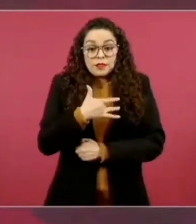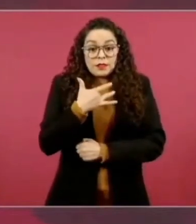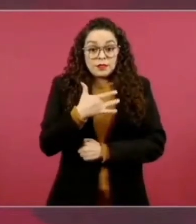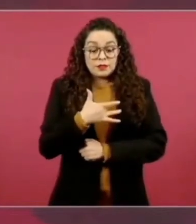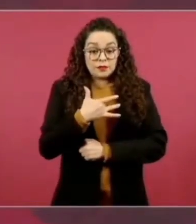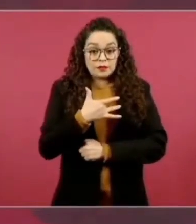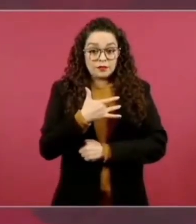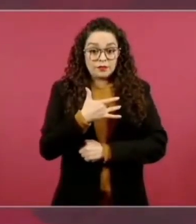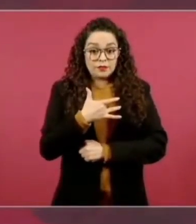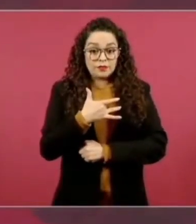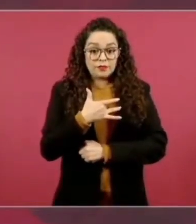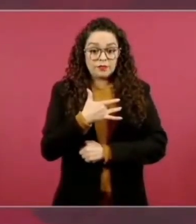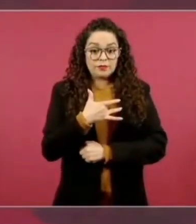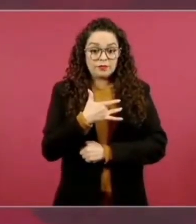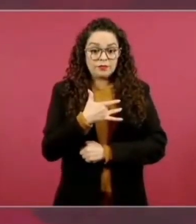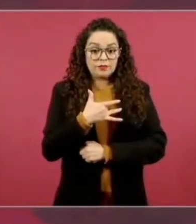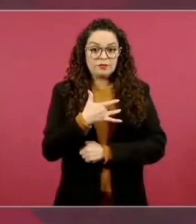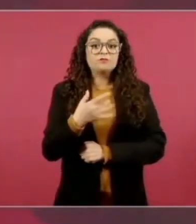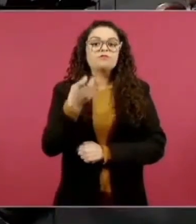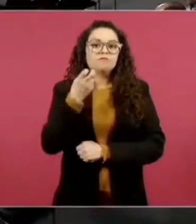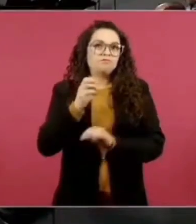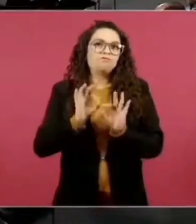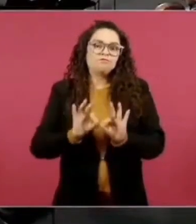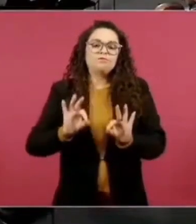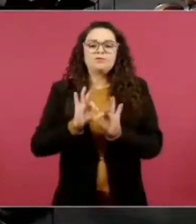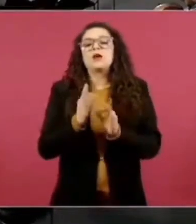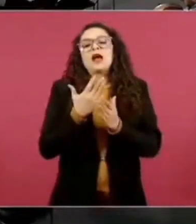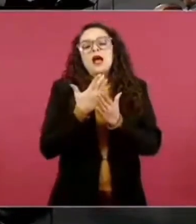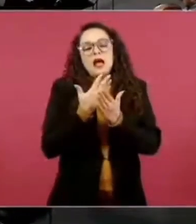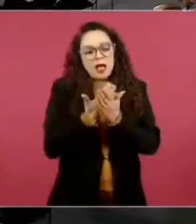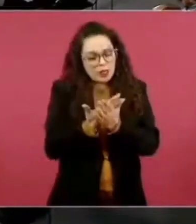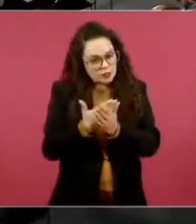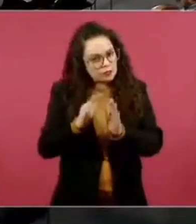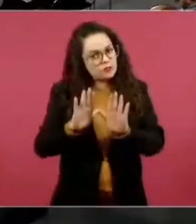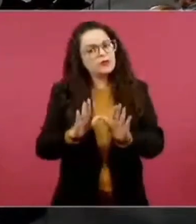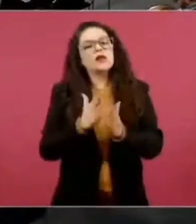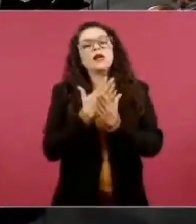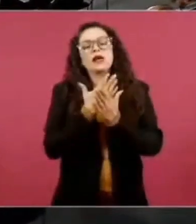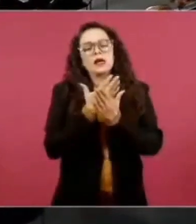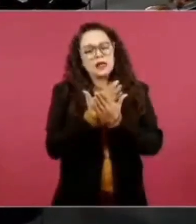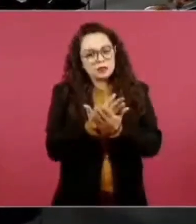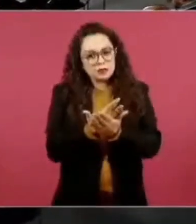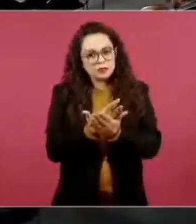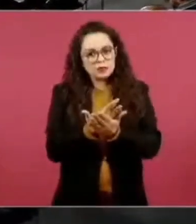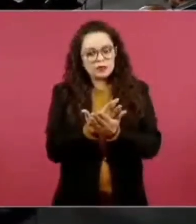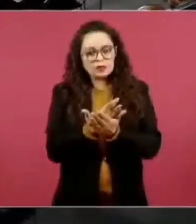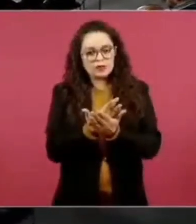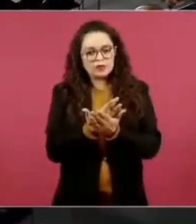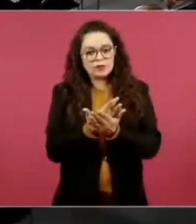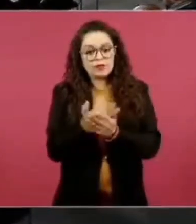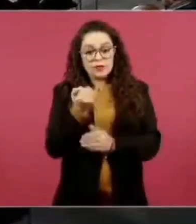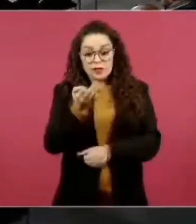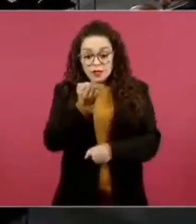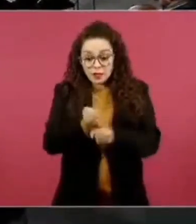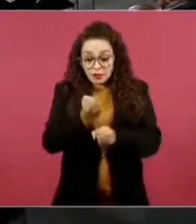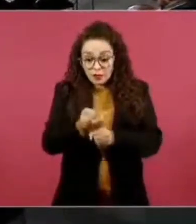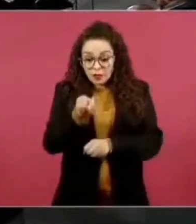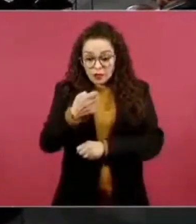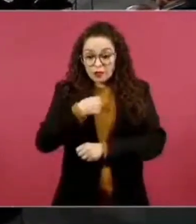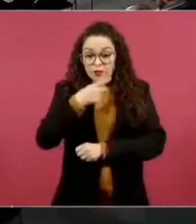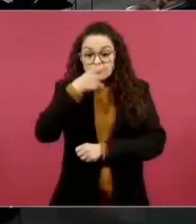Entonces, vamos a esperar, vamos. Y además esto es una consulta, eso sería una